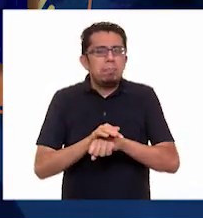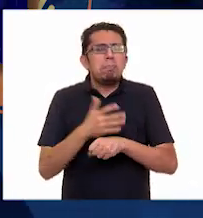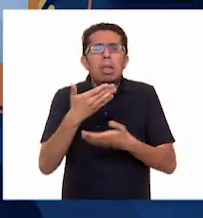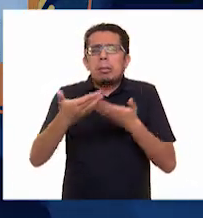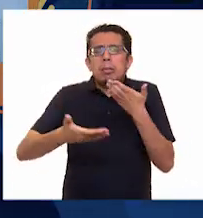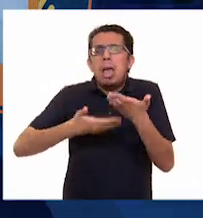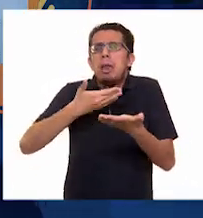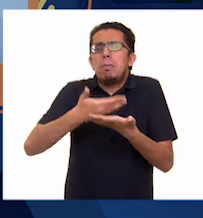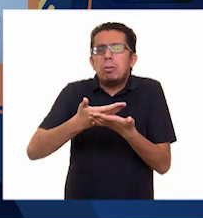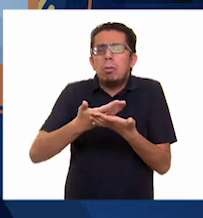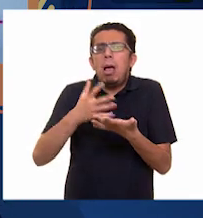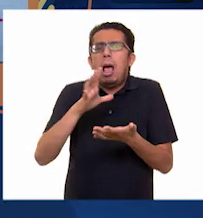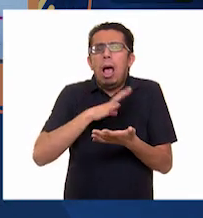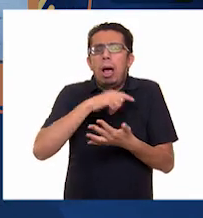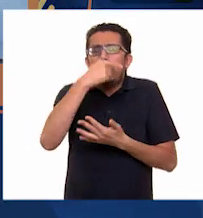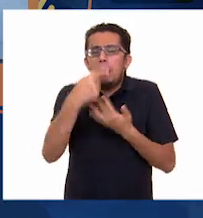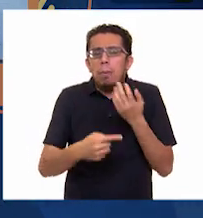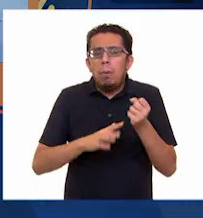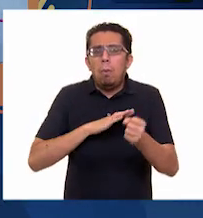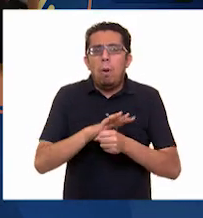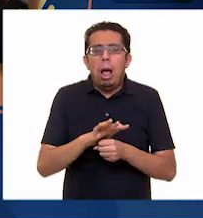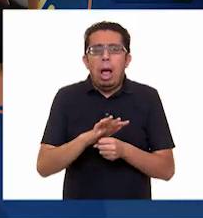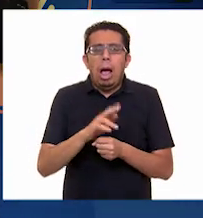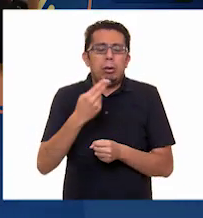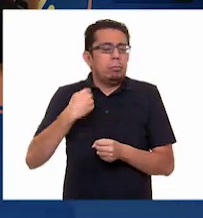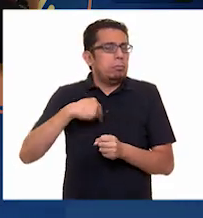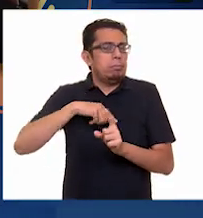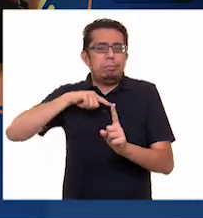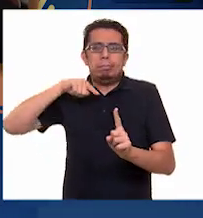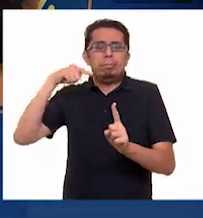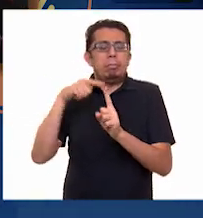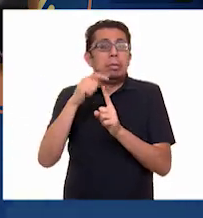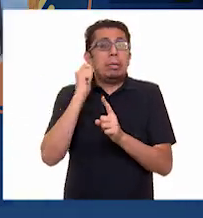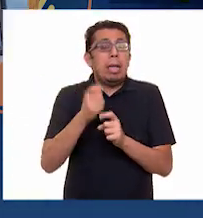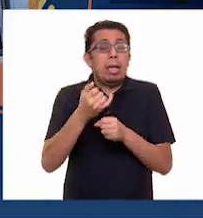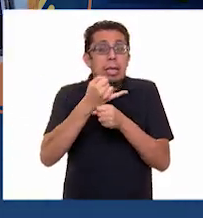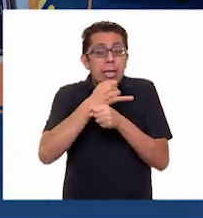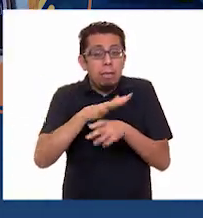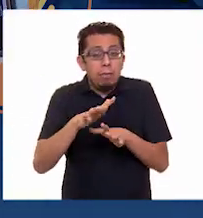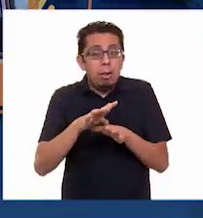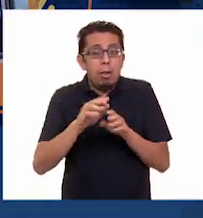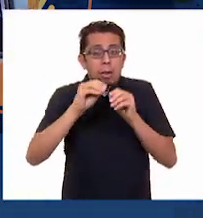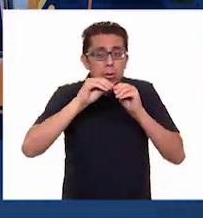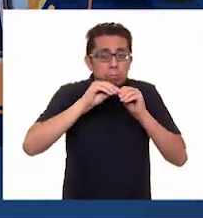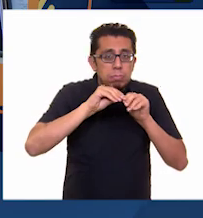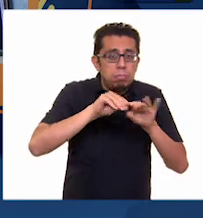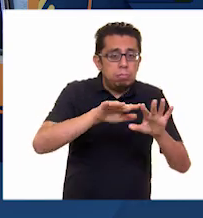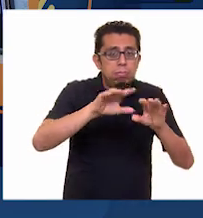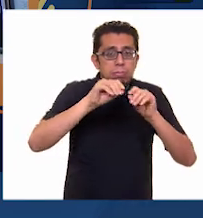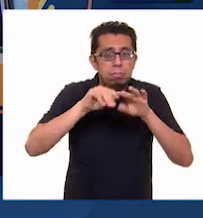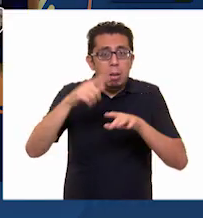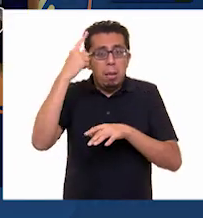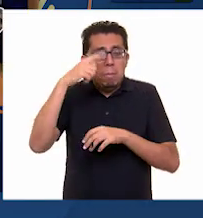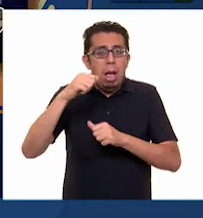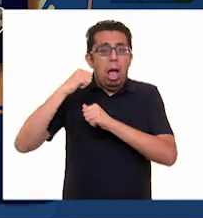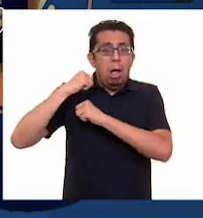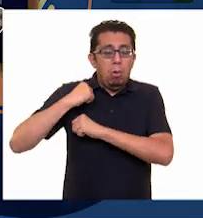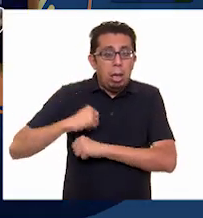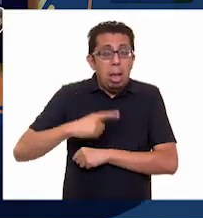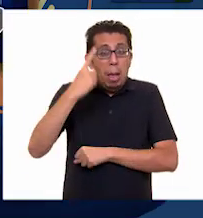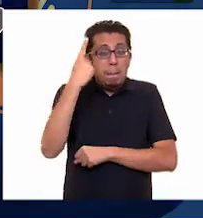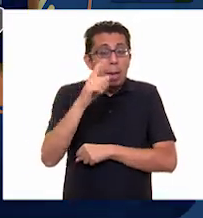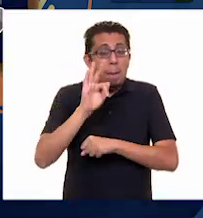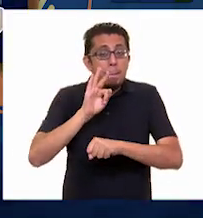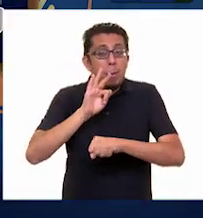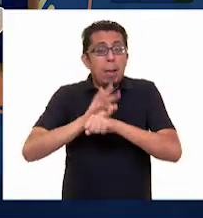población? Nuestra función principal es estar transmitiendo la información útil para las autoridades para salvaguardar